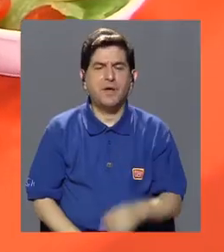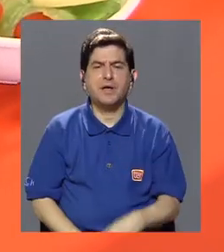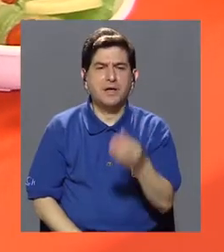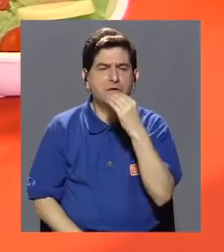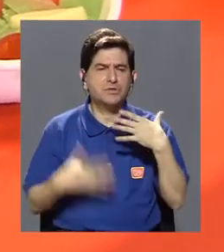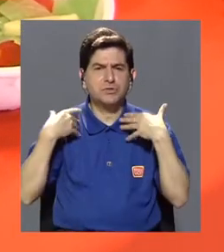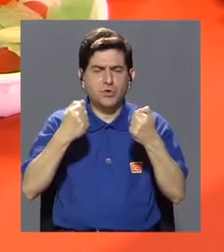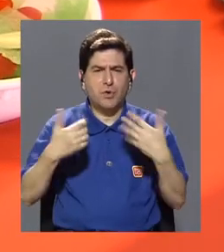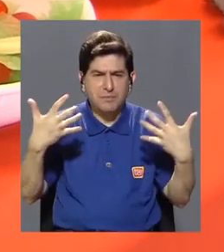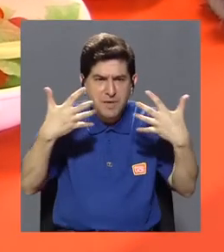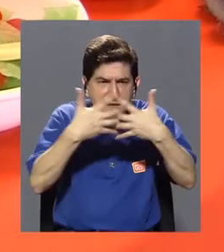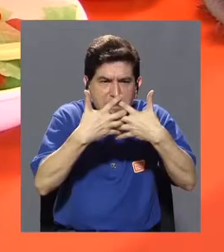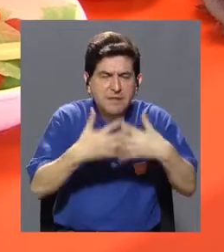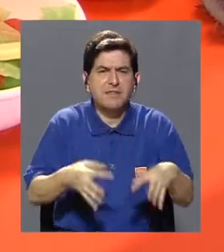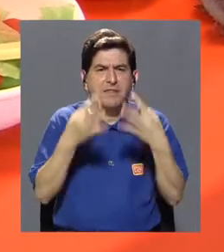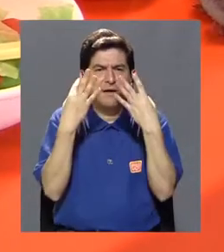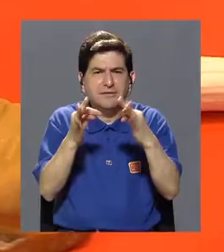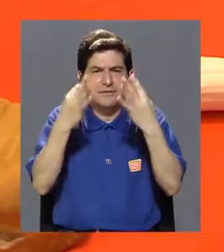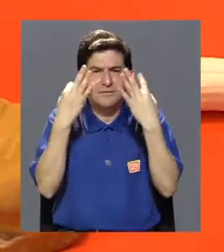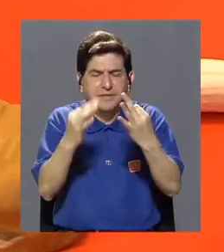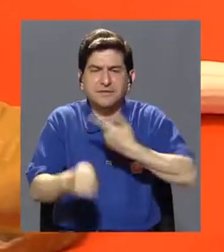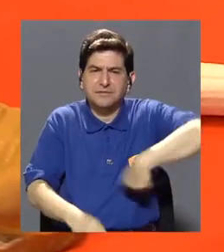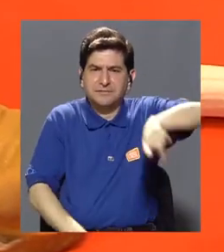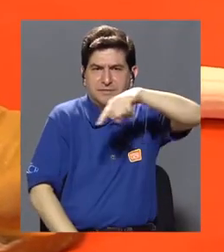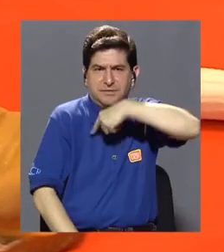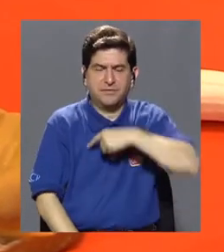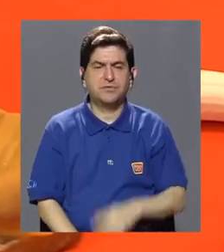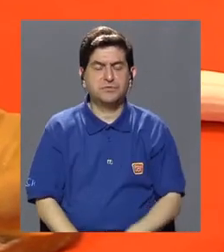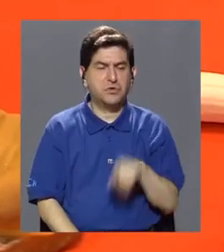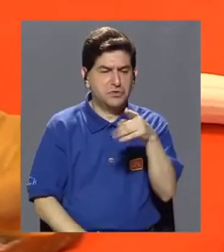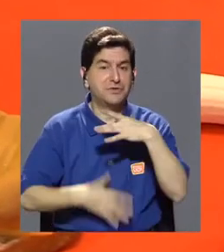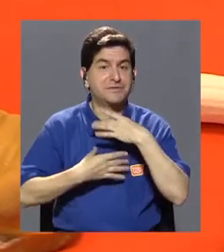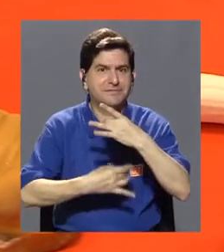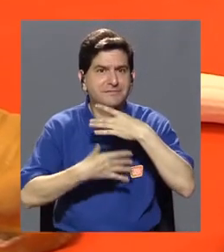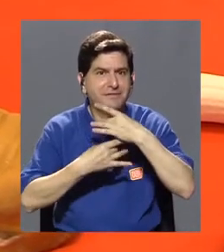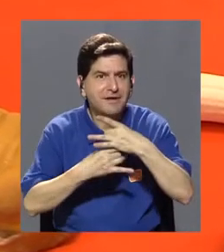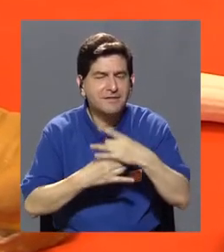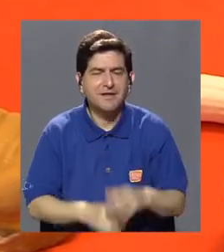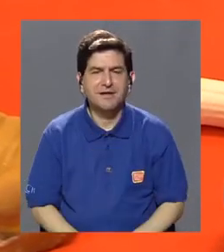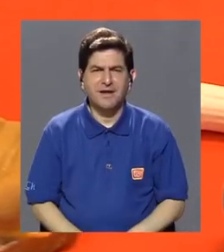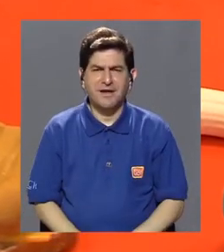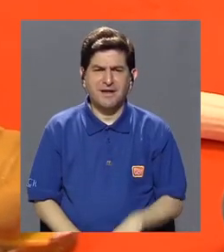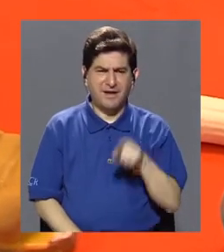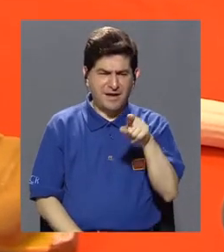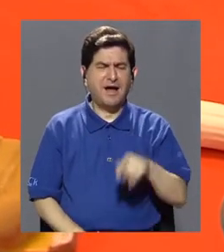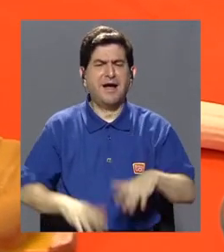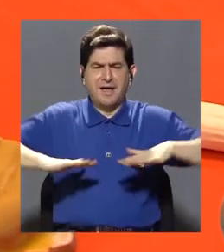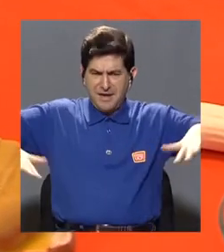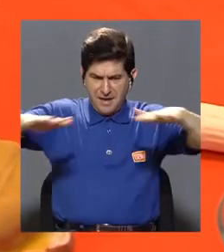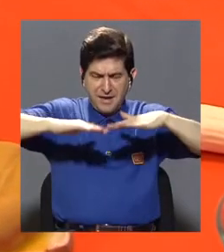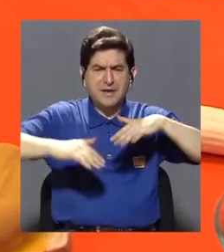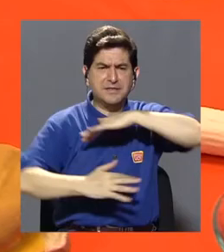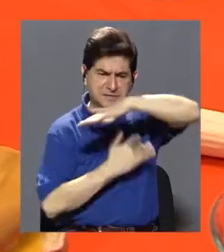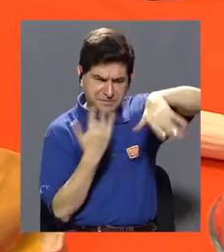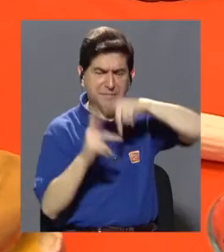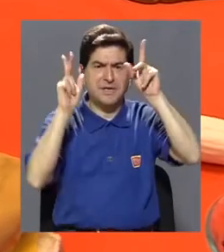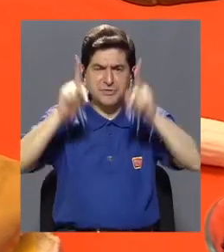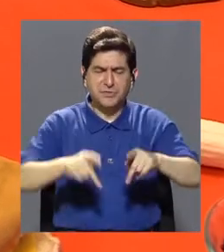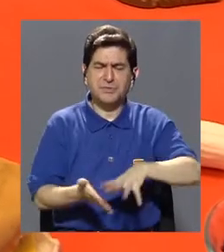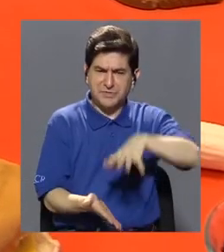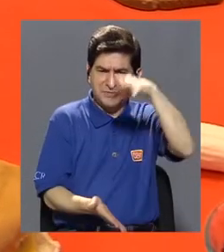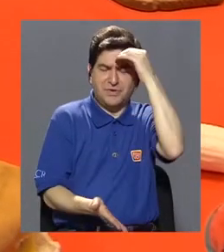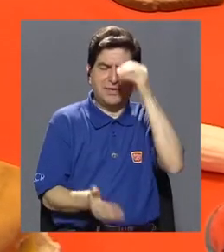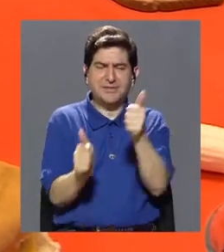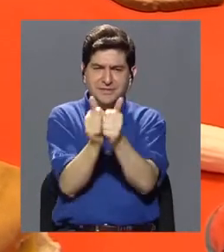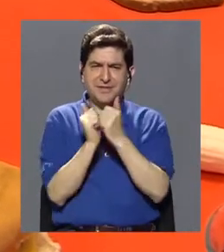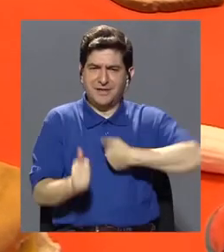saludable, entonces acá tratamos de hacerlo bastante llamativo, y tratamos de que sea un stand bastante interactivo, donde la gente venga y